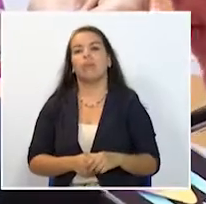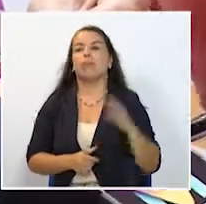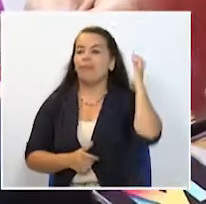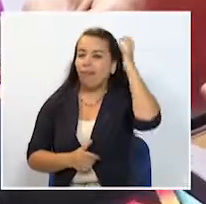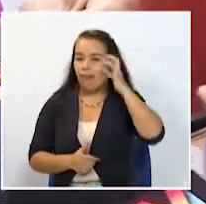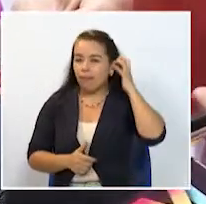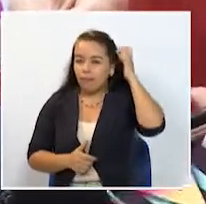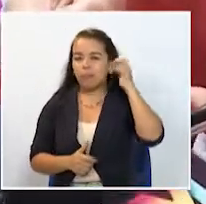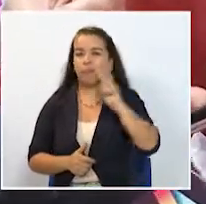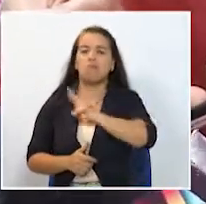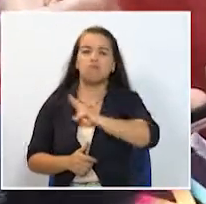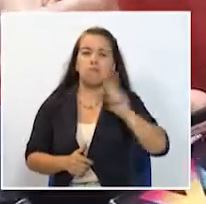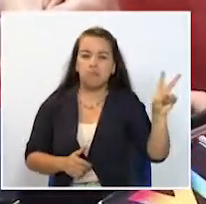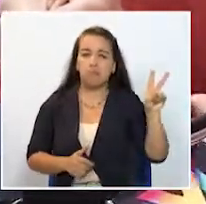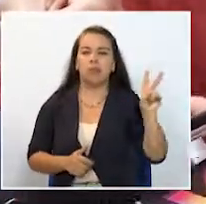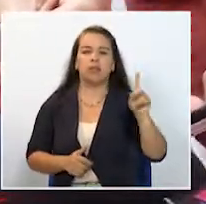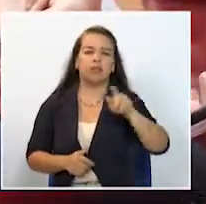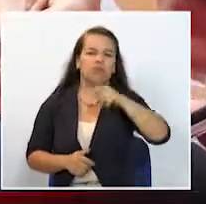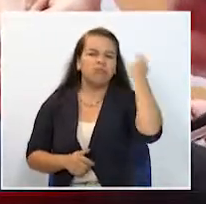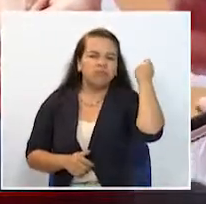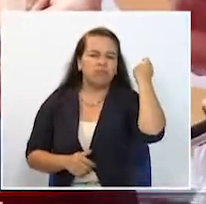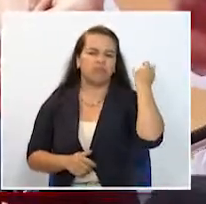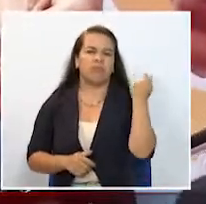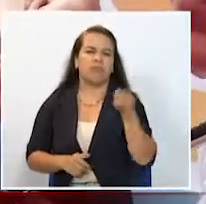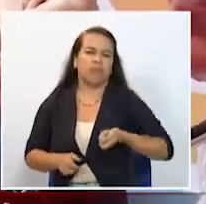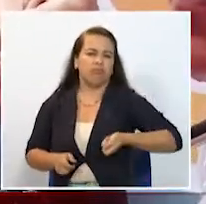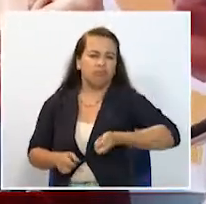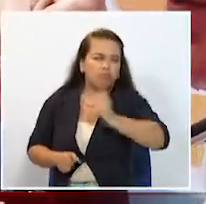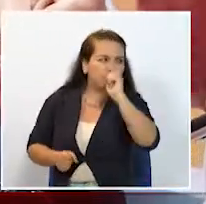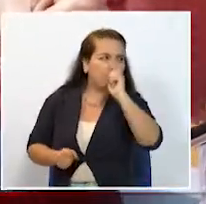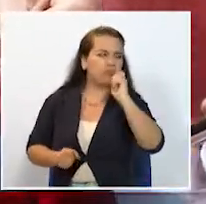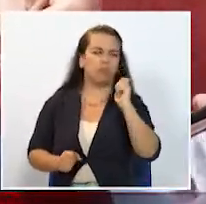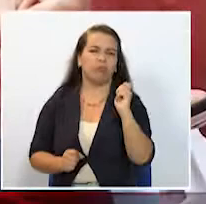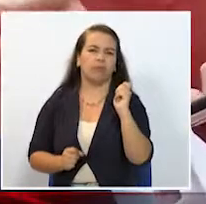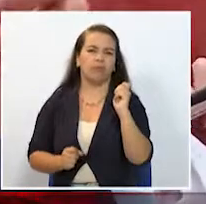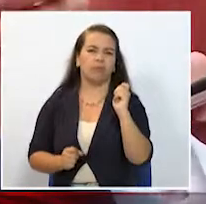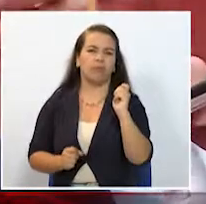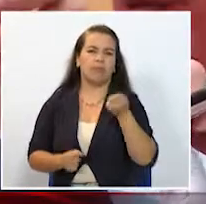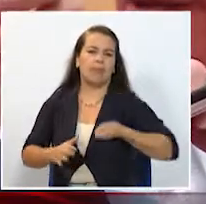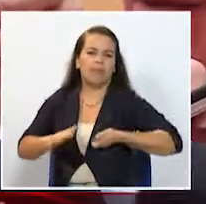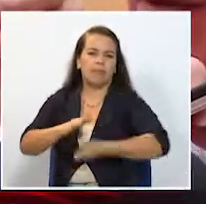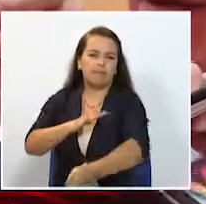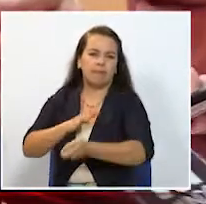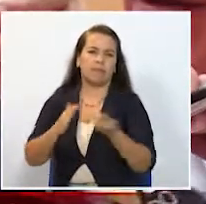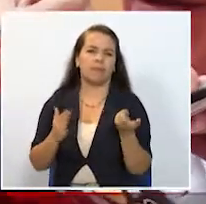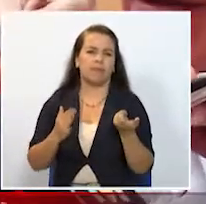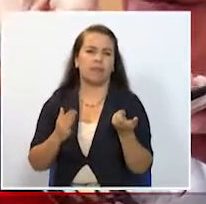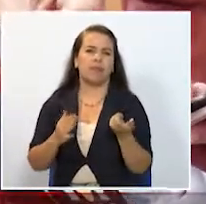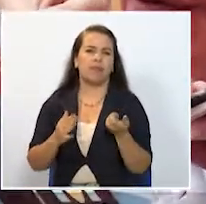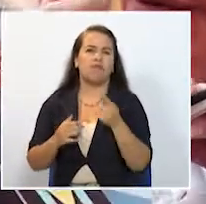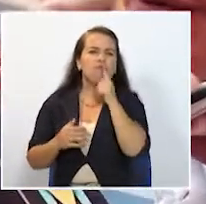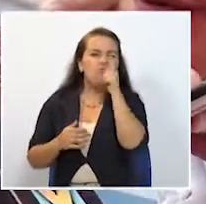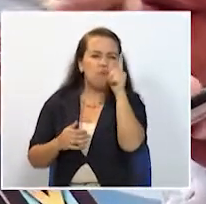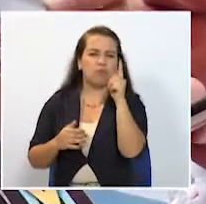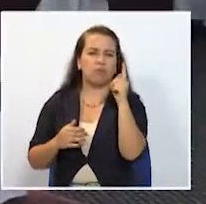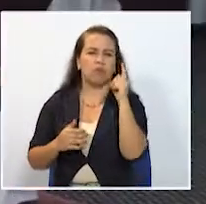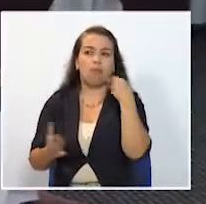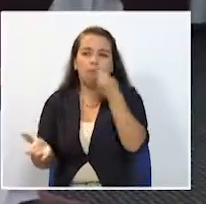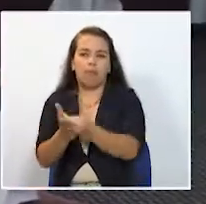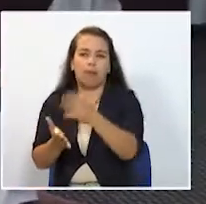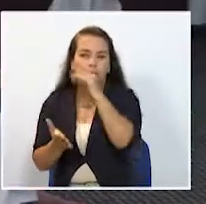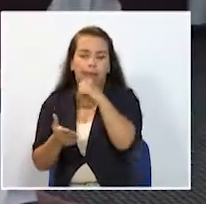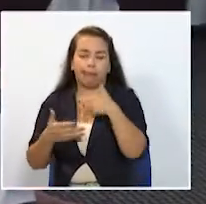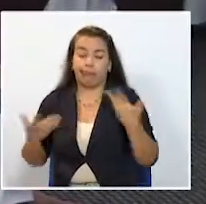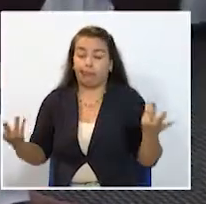muchos narcotráficos, llegan armas inclusive y nos llega contrabando de frutas que nosotros tenemos.